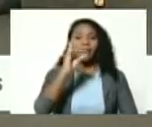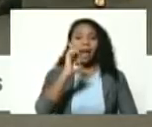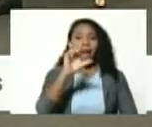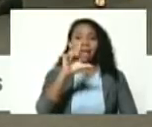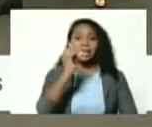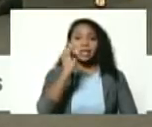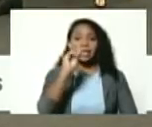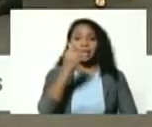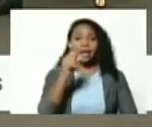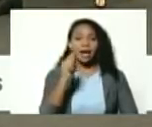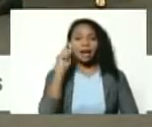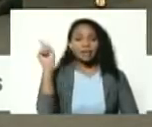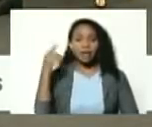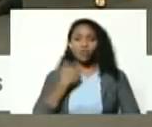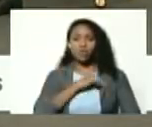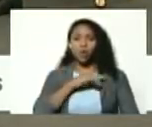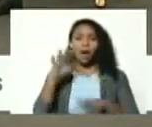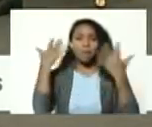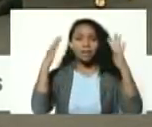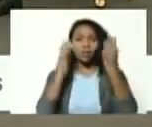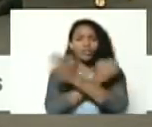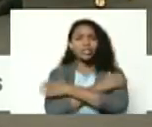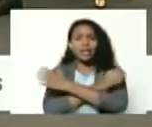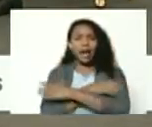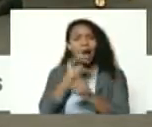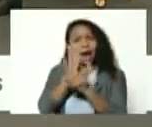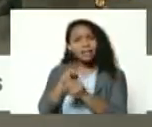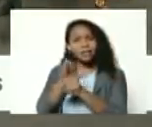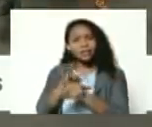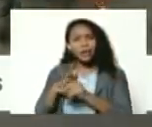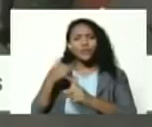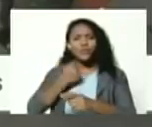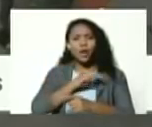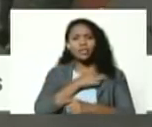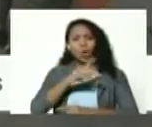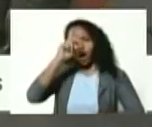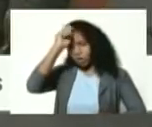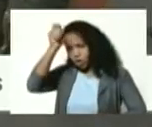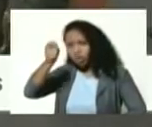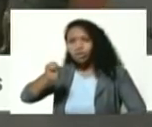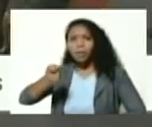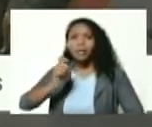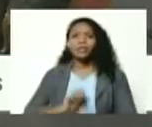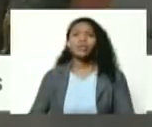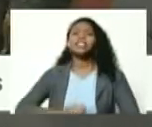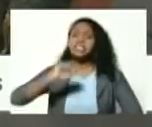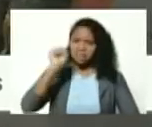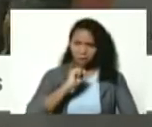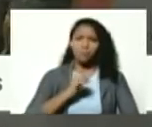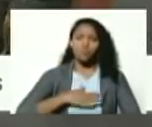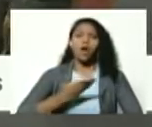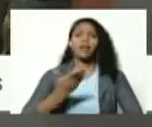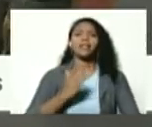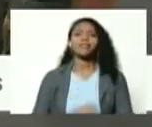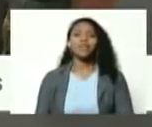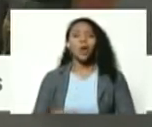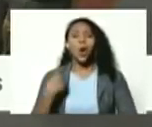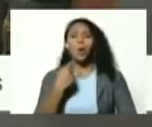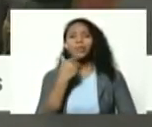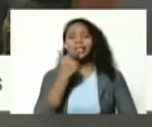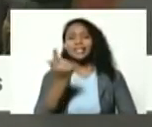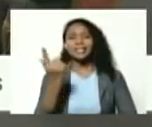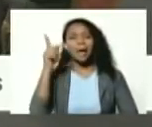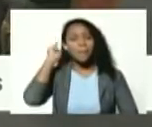nuestro aplauso nuestro cariño y nuestro reconocimiento si se puede como dice la